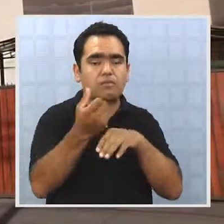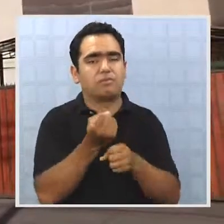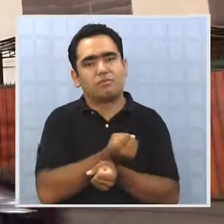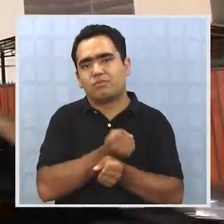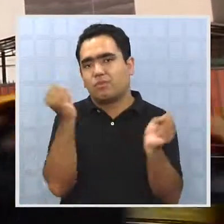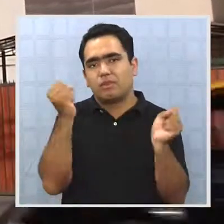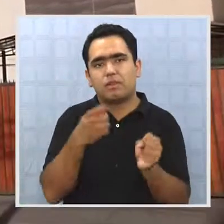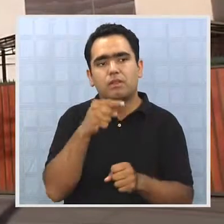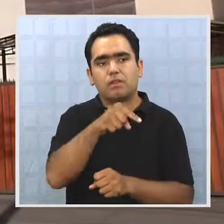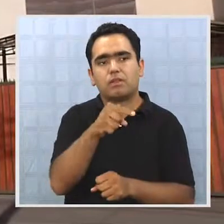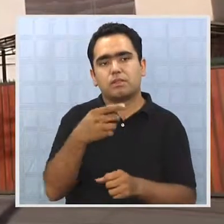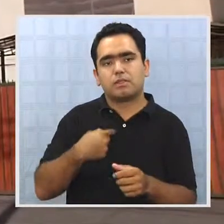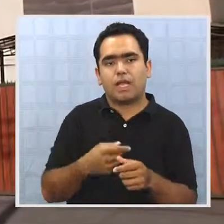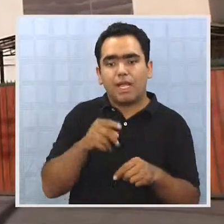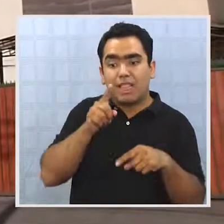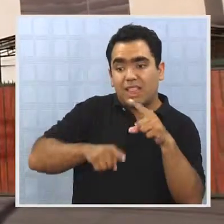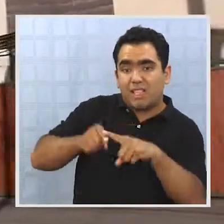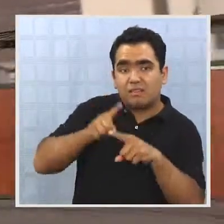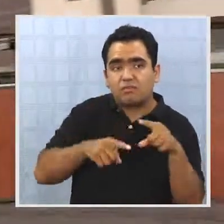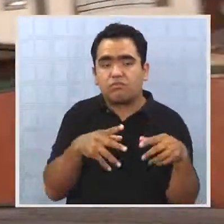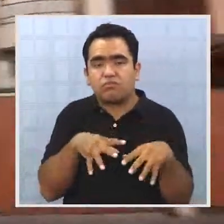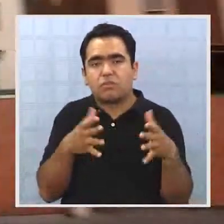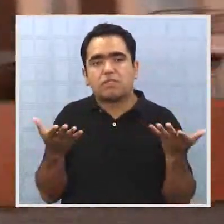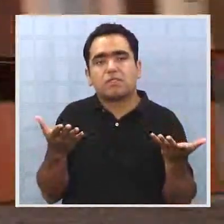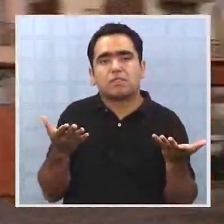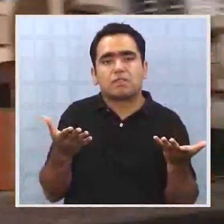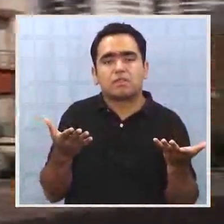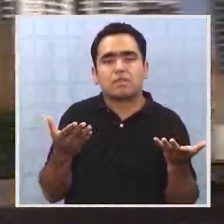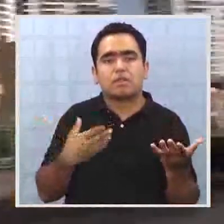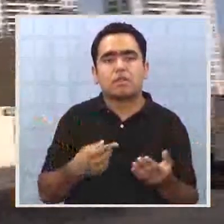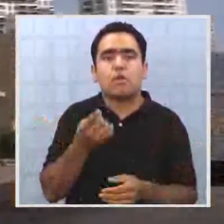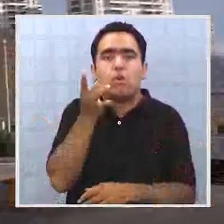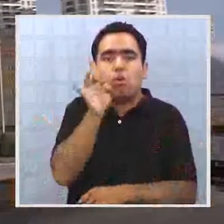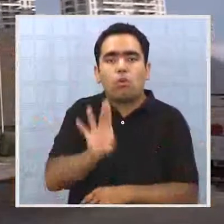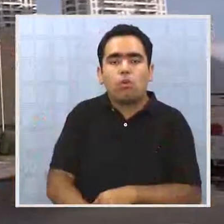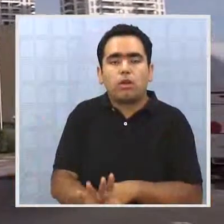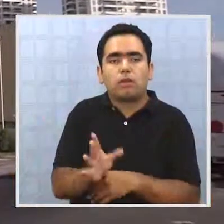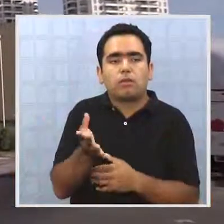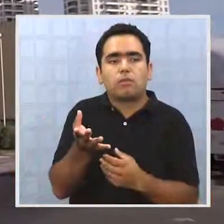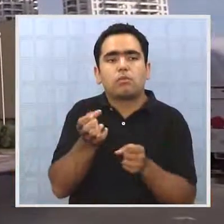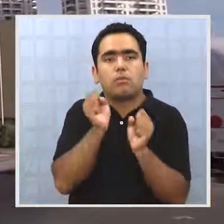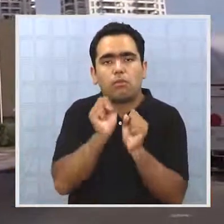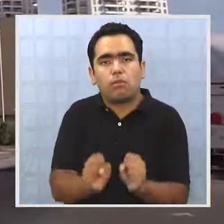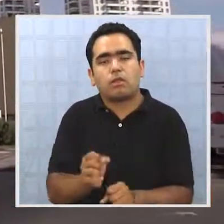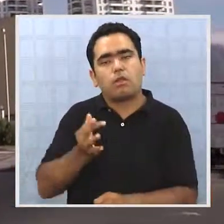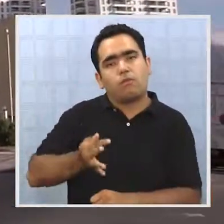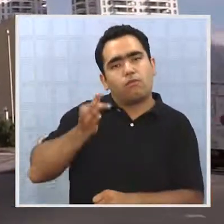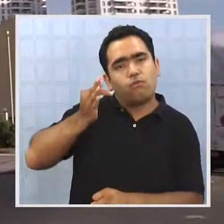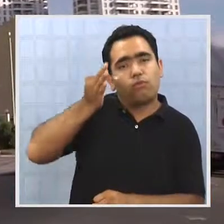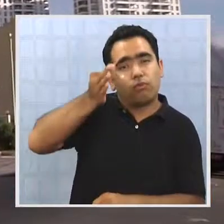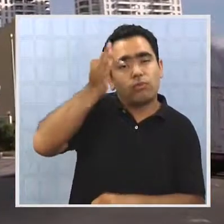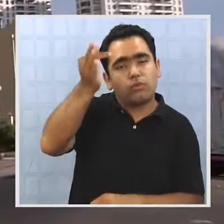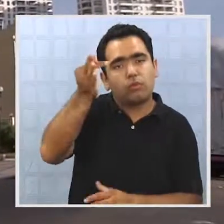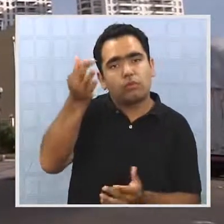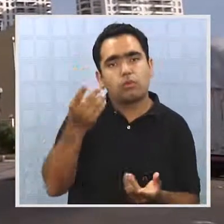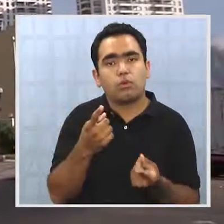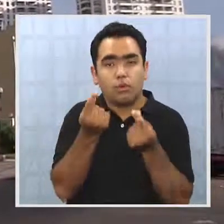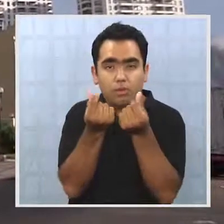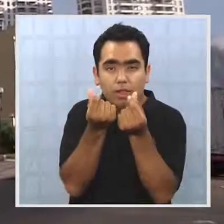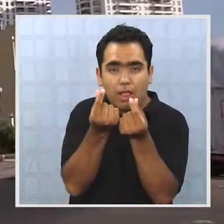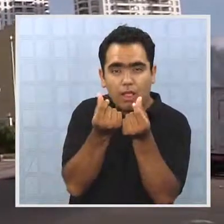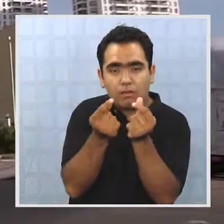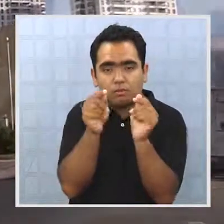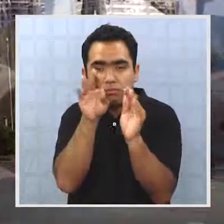se produce toda esta presión sobre el suelo. Por lo tanto, lo único que podría, eventualmente, futuro, como decía antes,